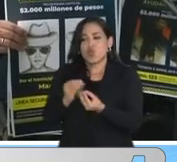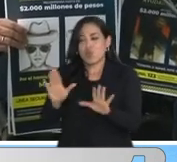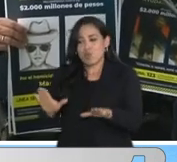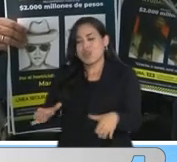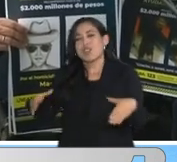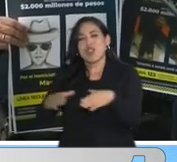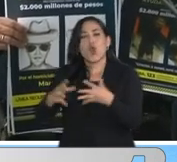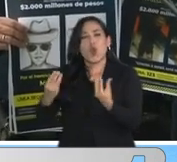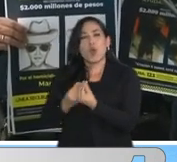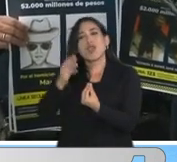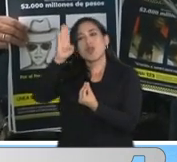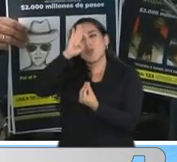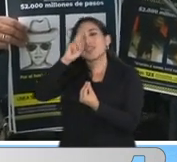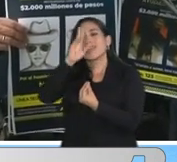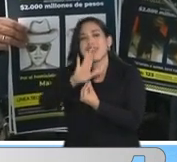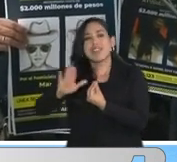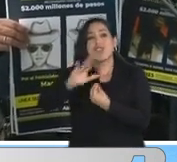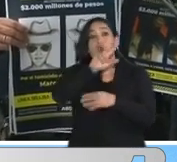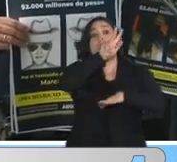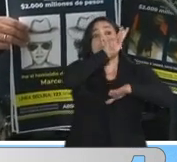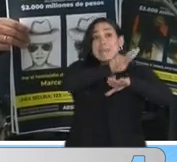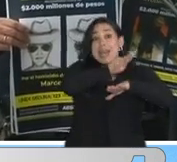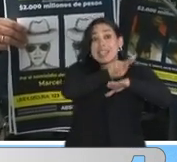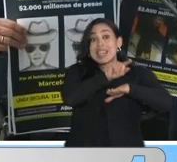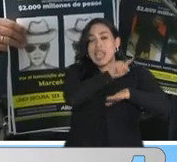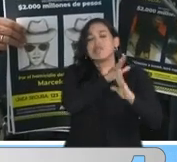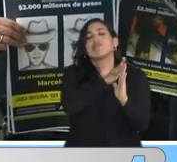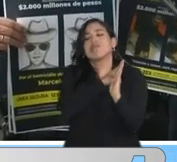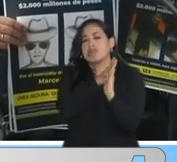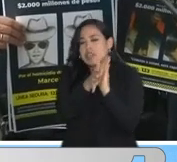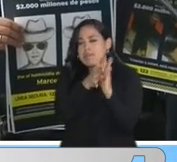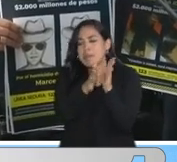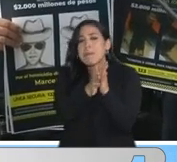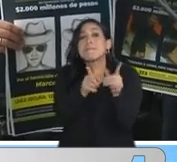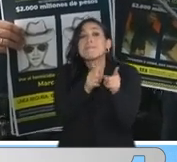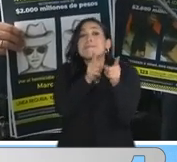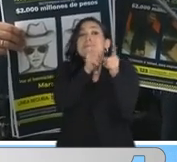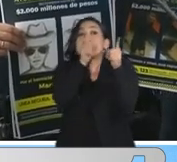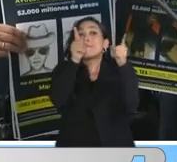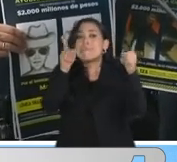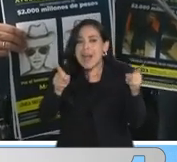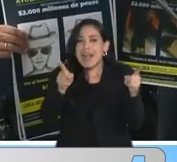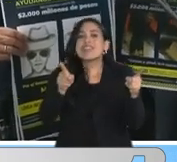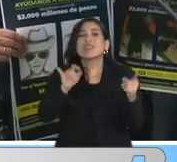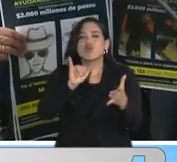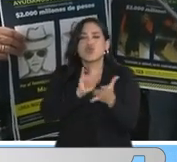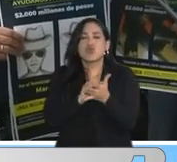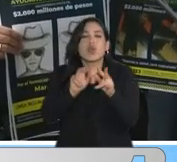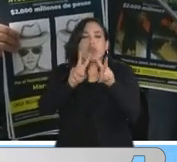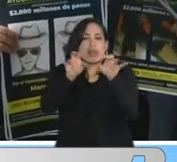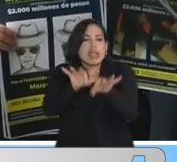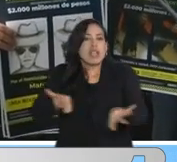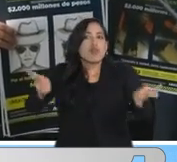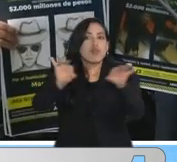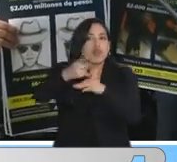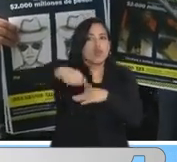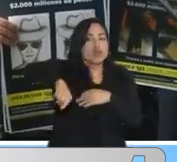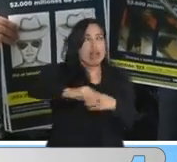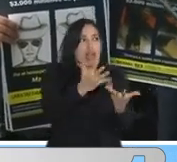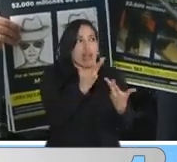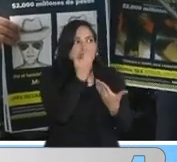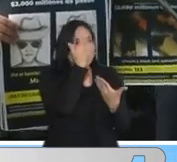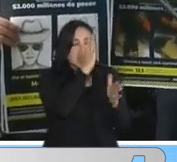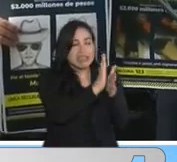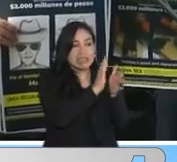Policía Nacional del Paraguay van a dar información aún también relevante que ustedes deben conocer.